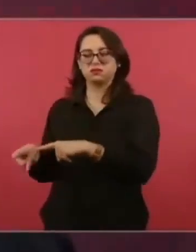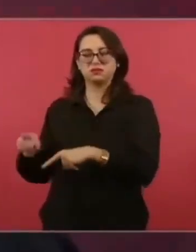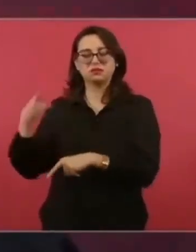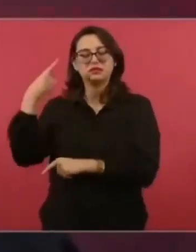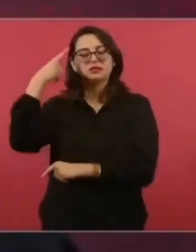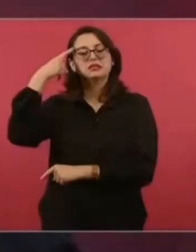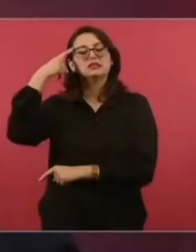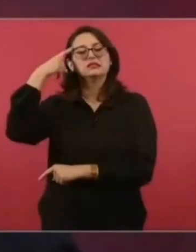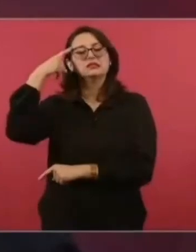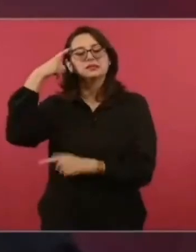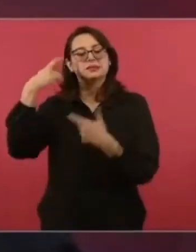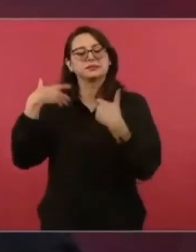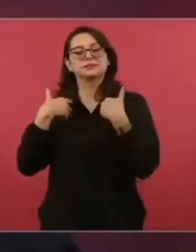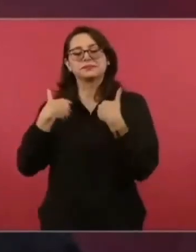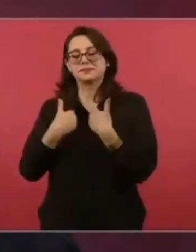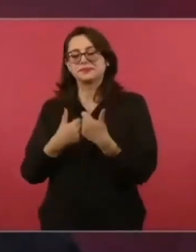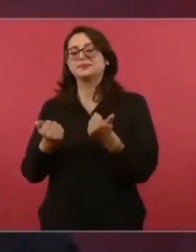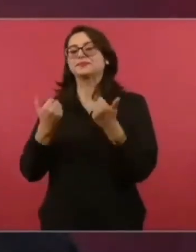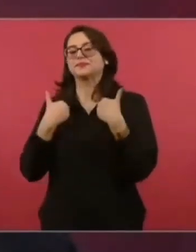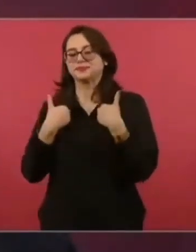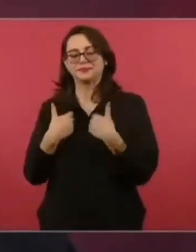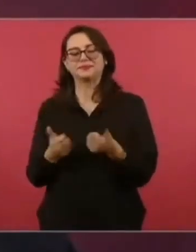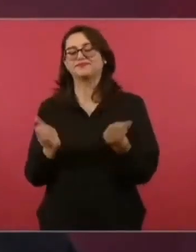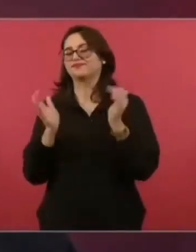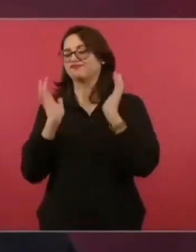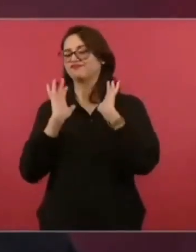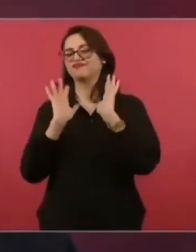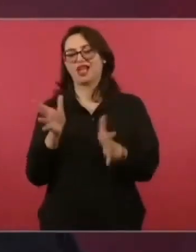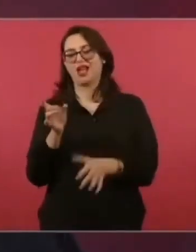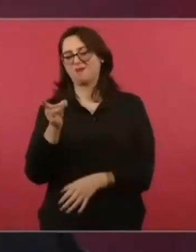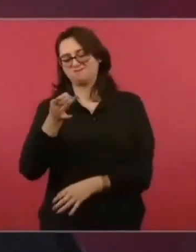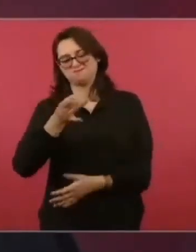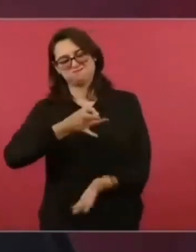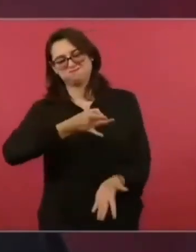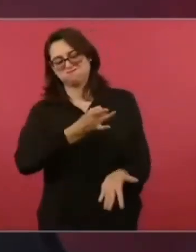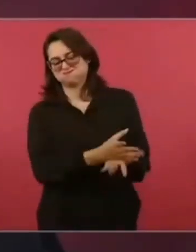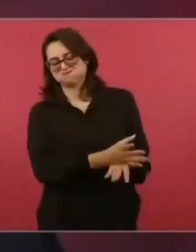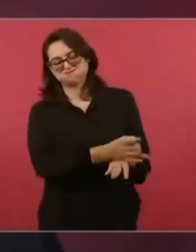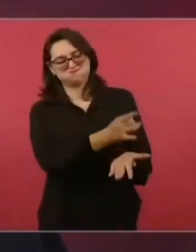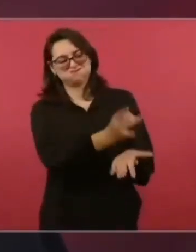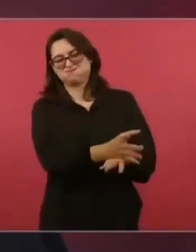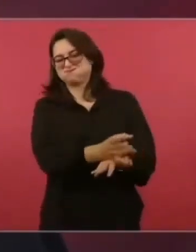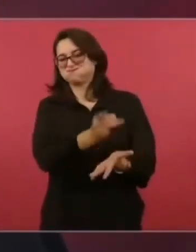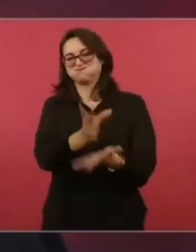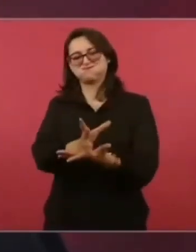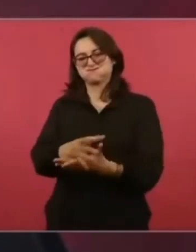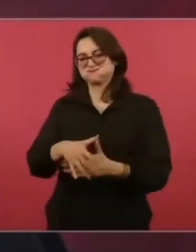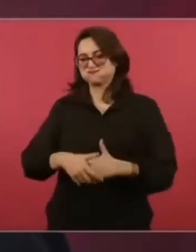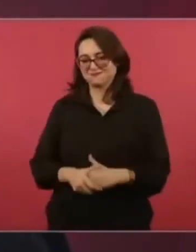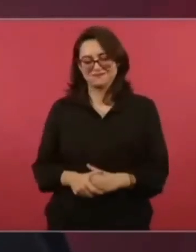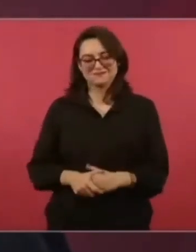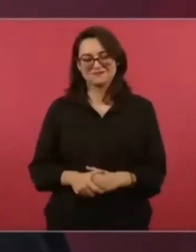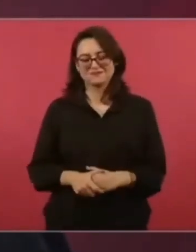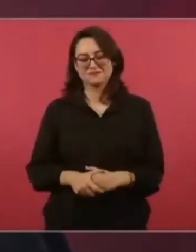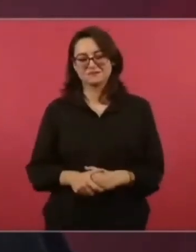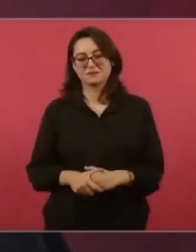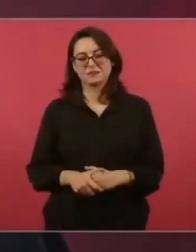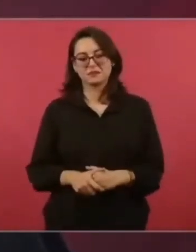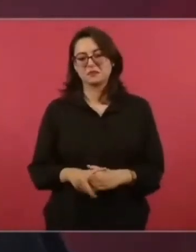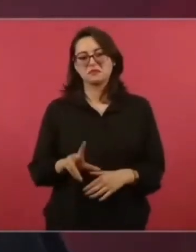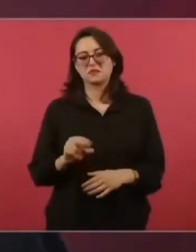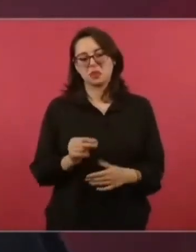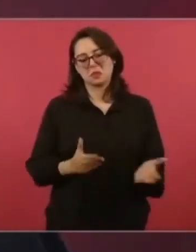Saben, ¿no?, de lo que se trata. Y no se meten. No se meten.